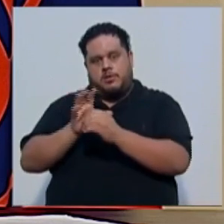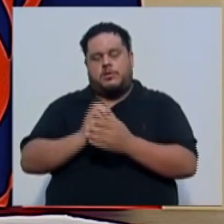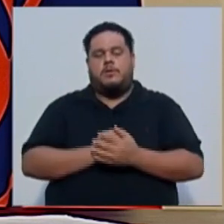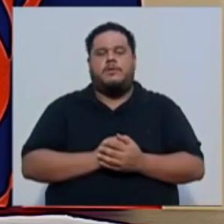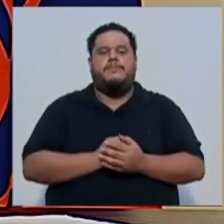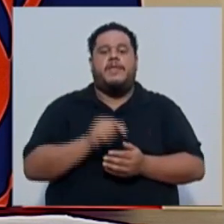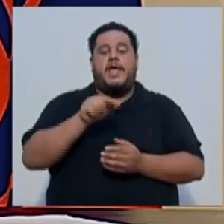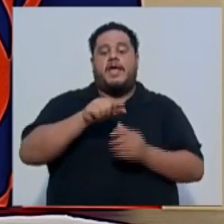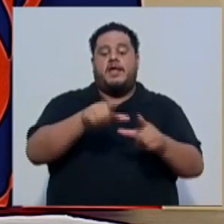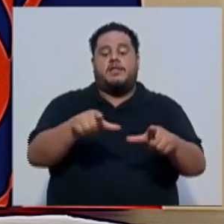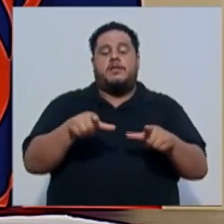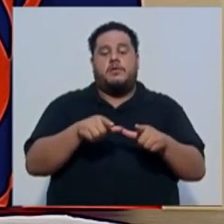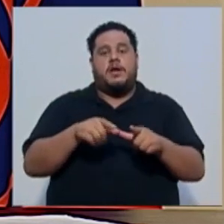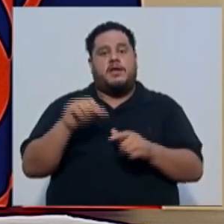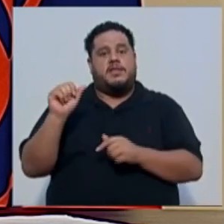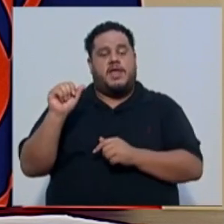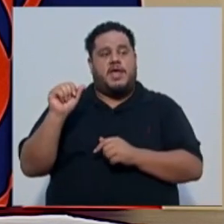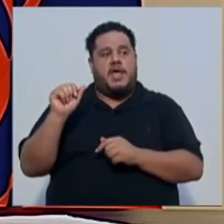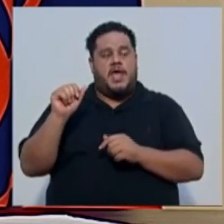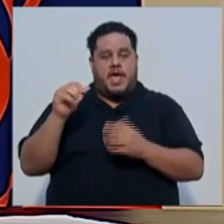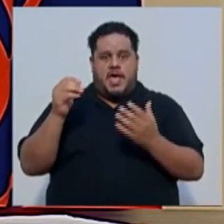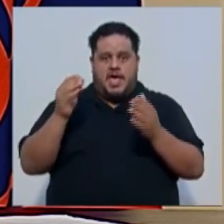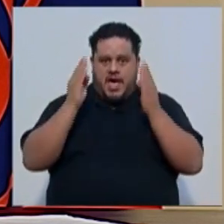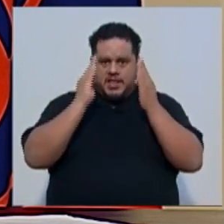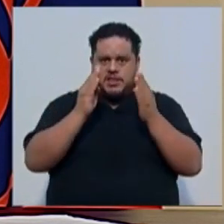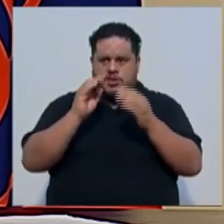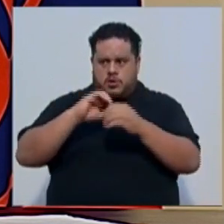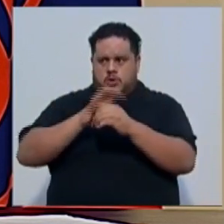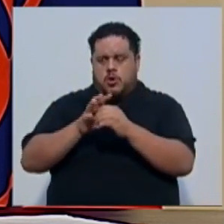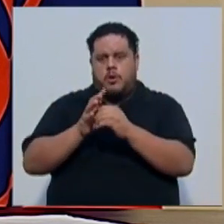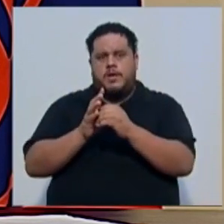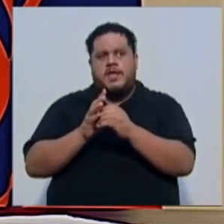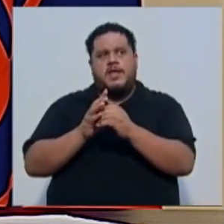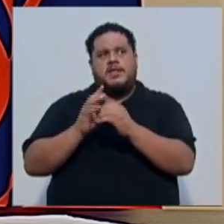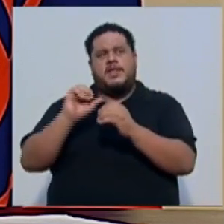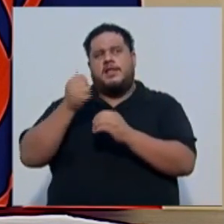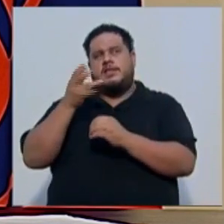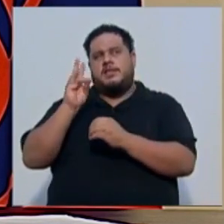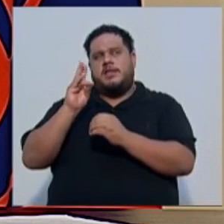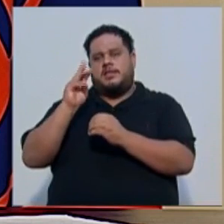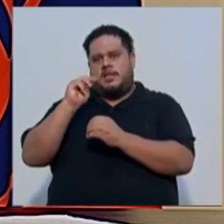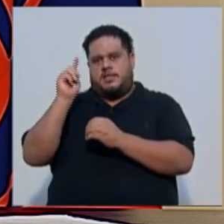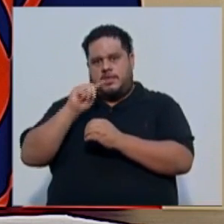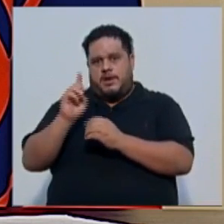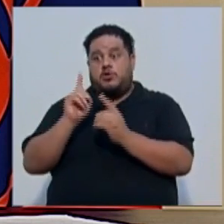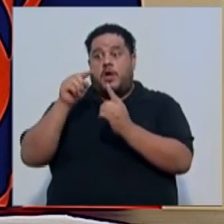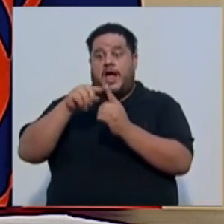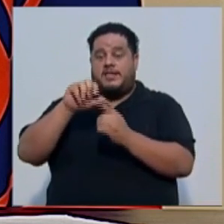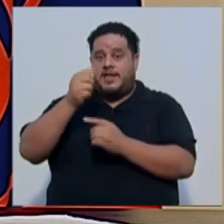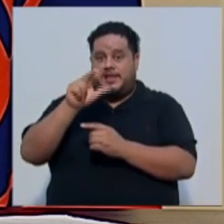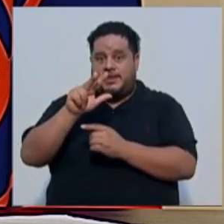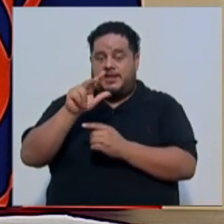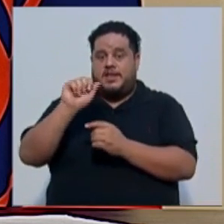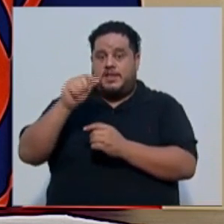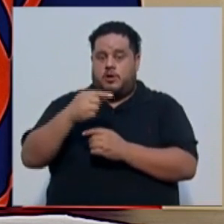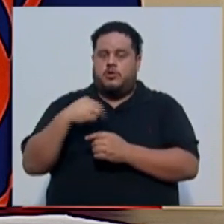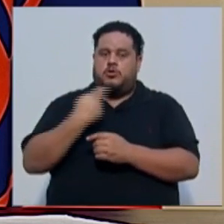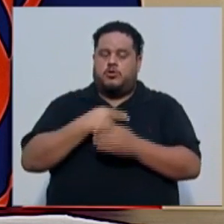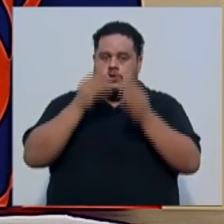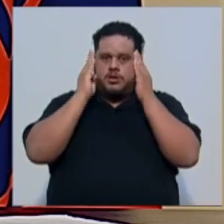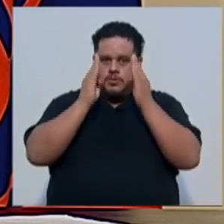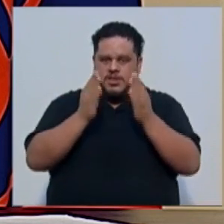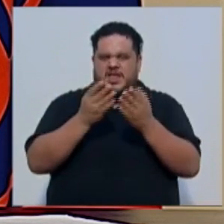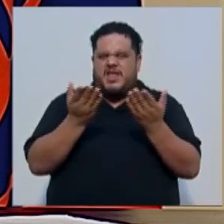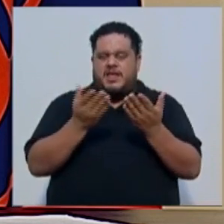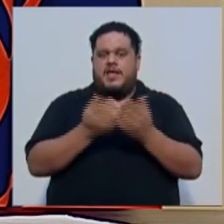atención COVID hasta la fecha, que es desde el 17 de marzo hasta el 13 de agosto, hemos atendido 2